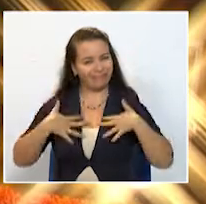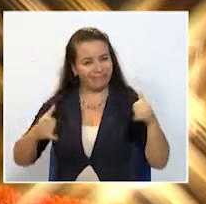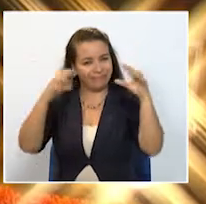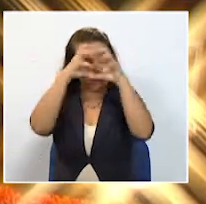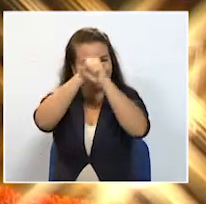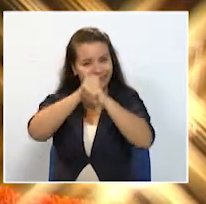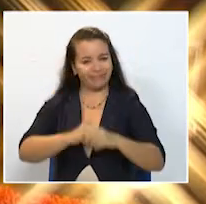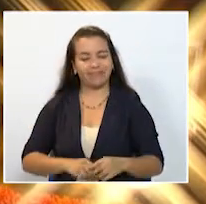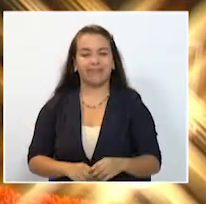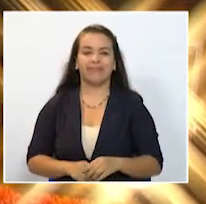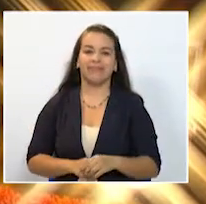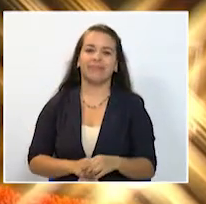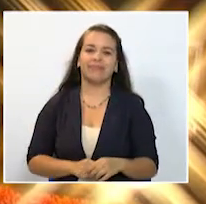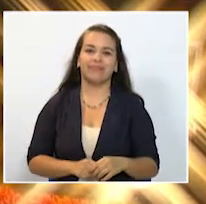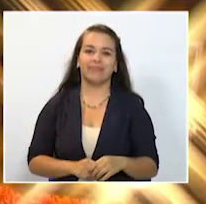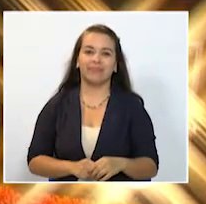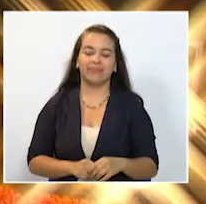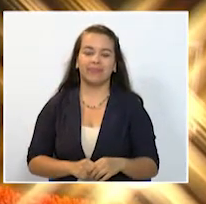feliz noche